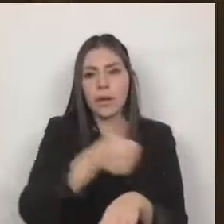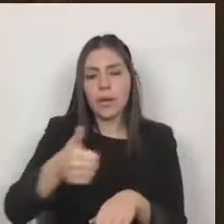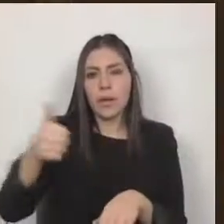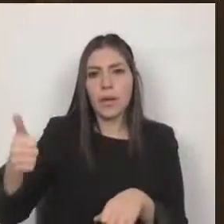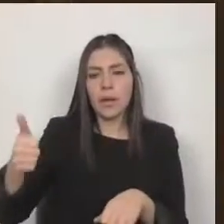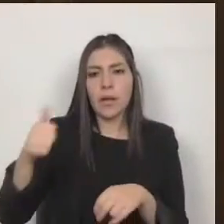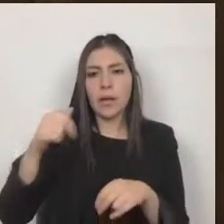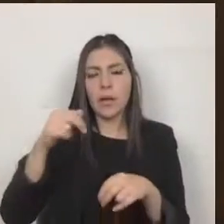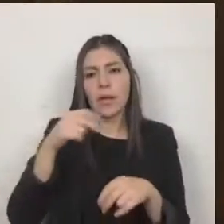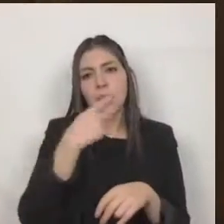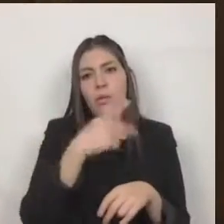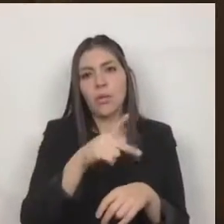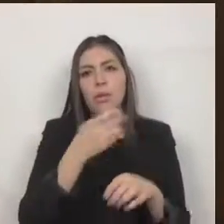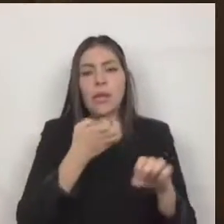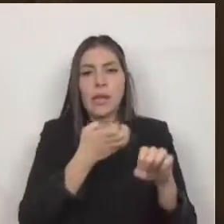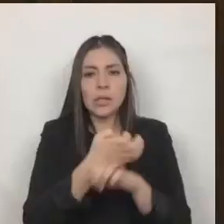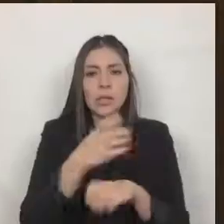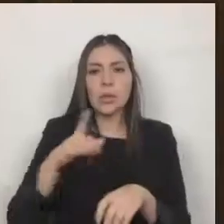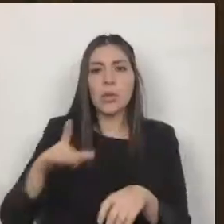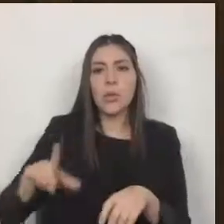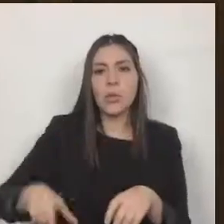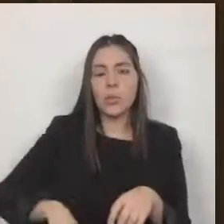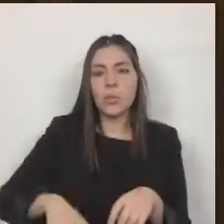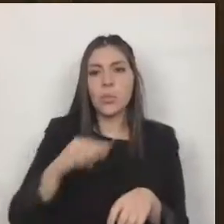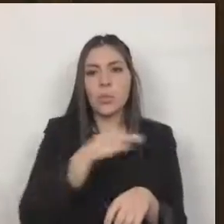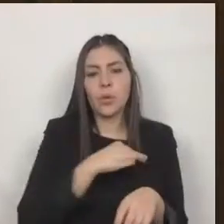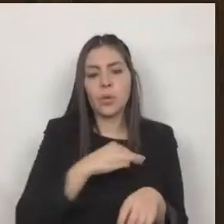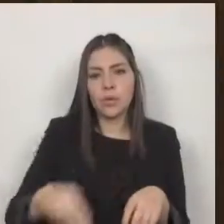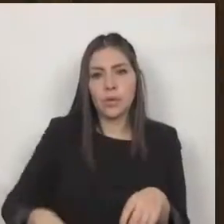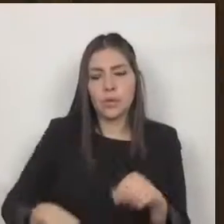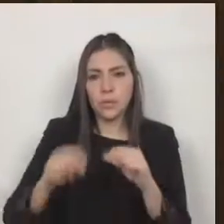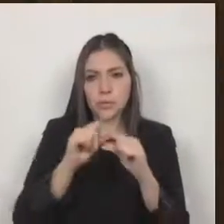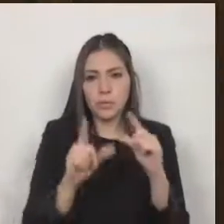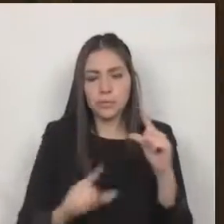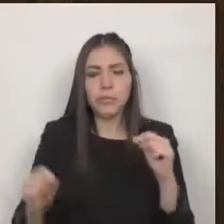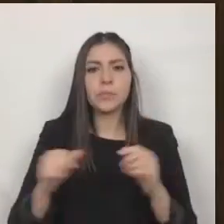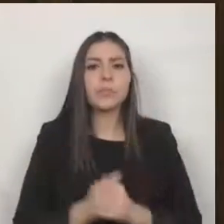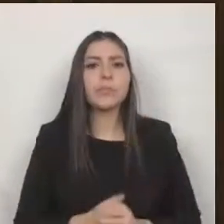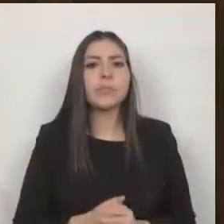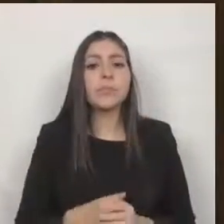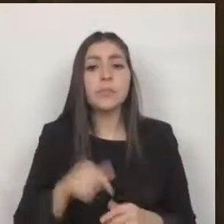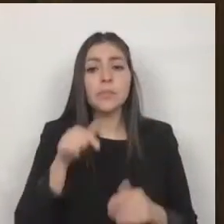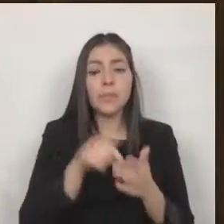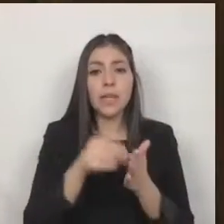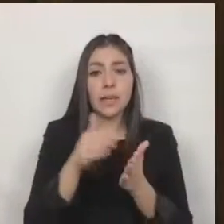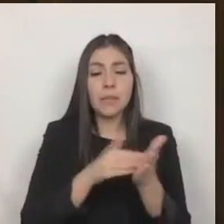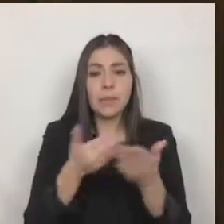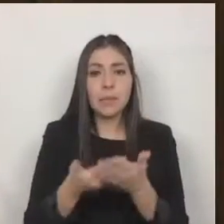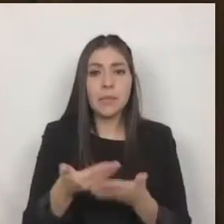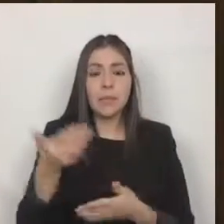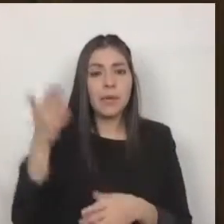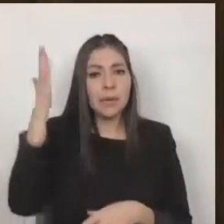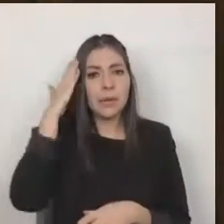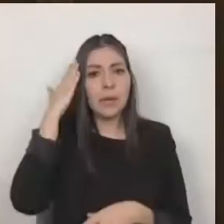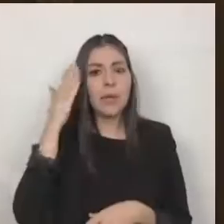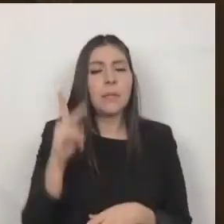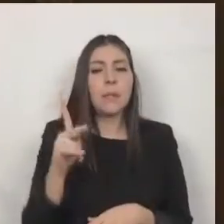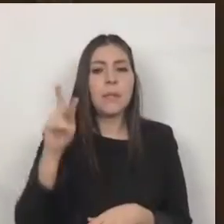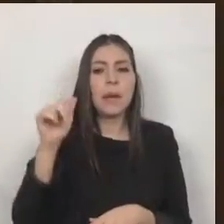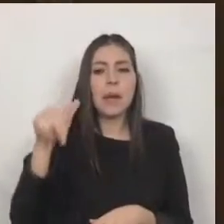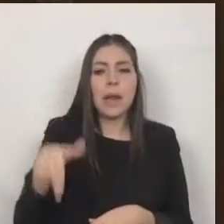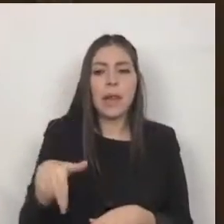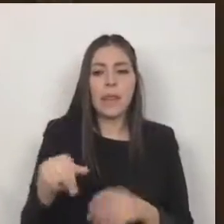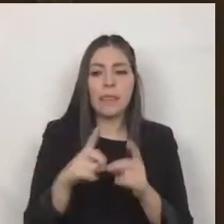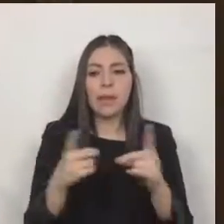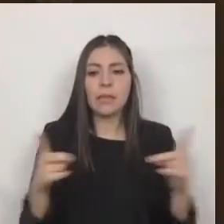se instituye el sistema nacional de planeación democrática cuyo documento rector es el plan de desarrollo nacional en el